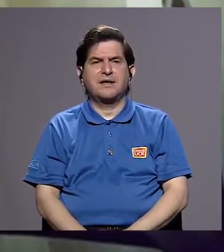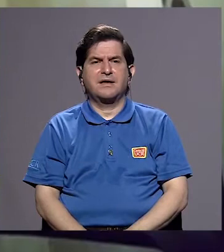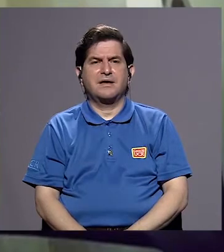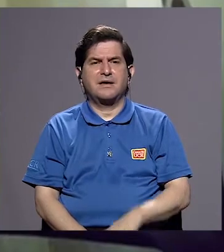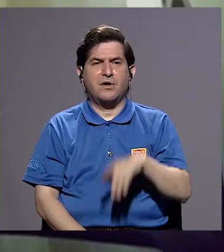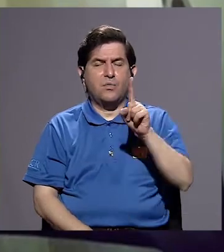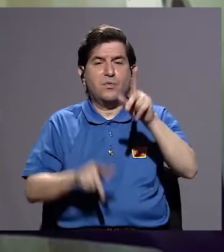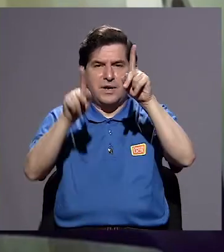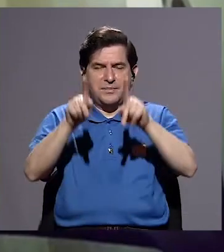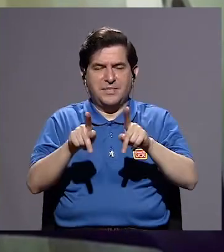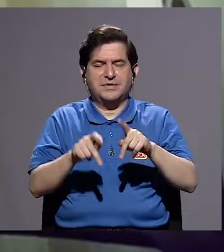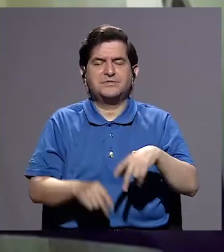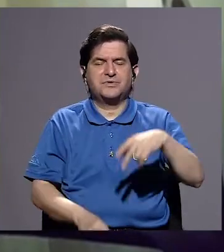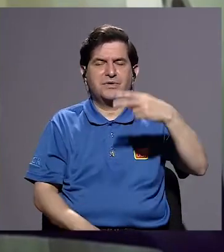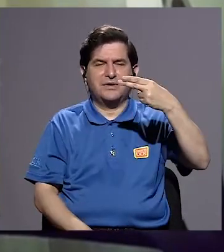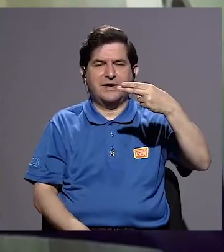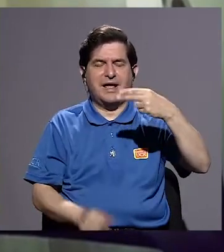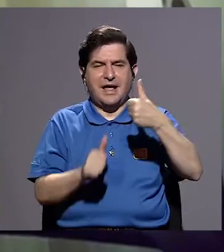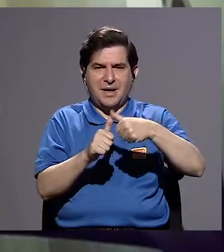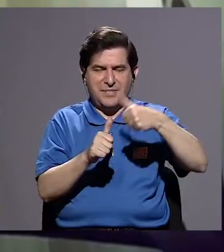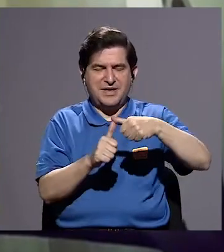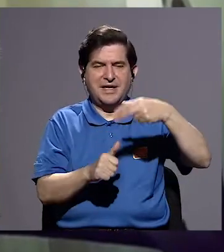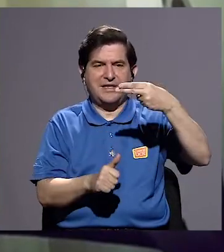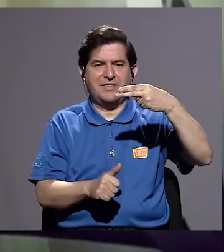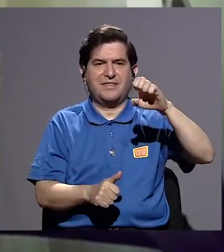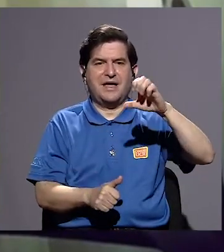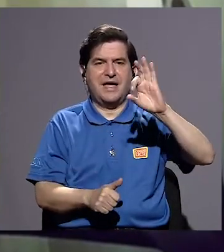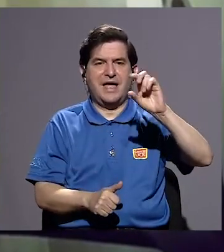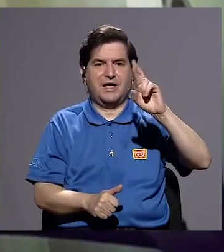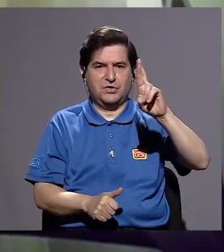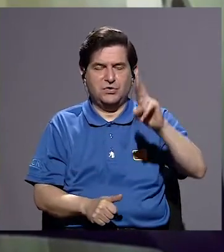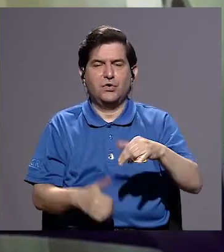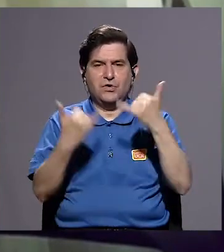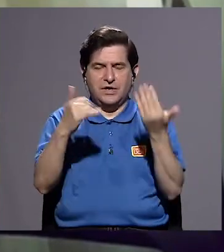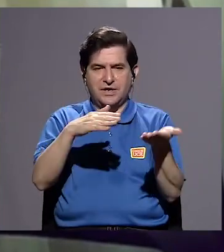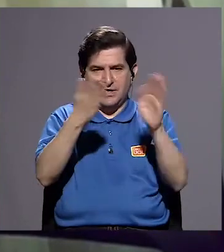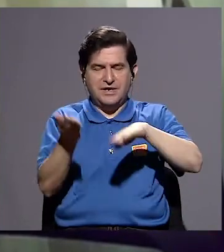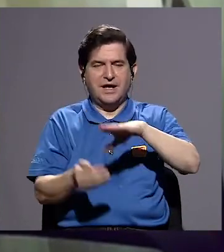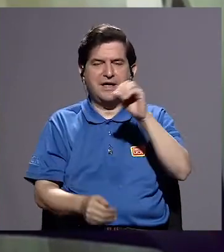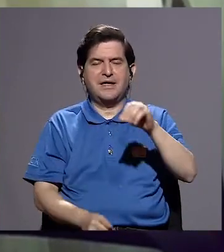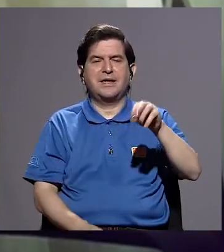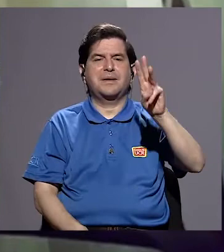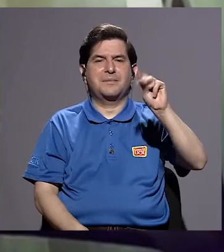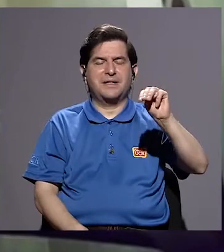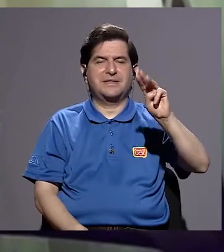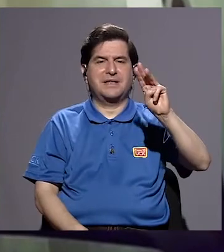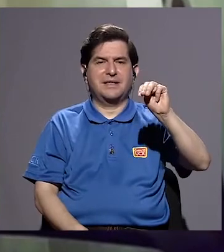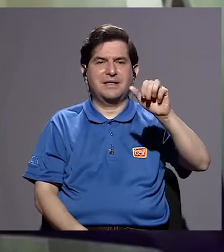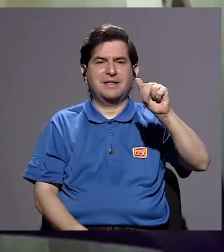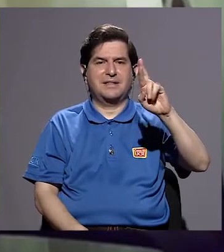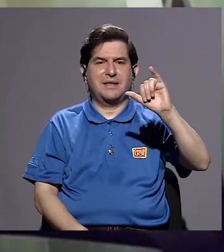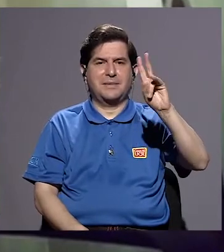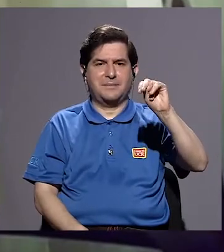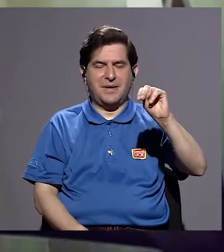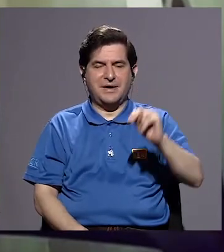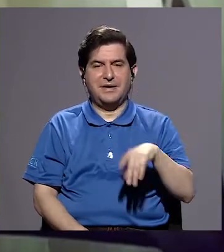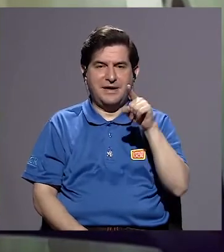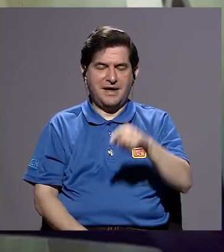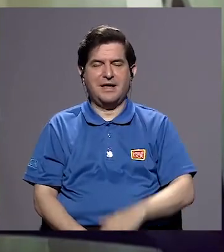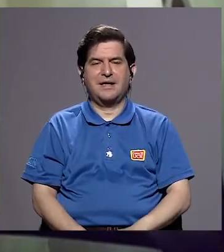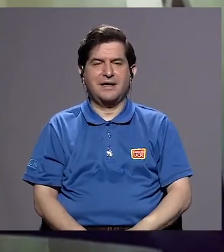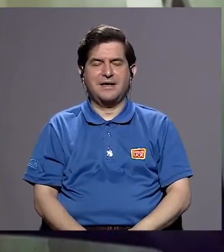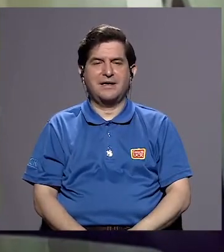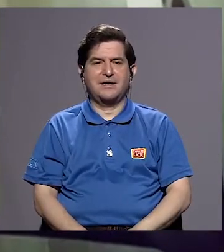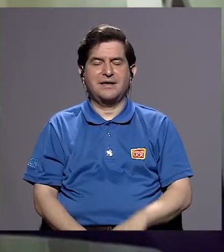que Dios la tenga en la gloria, y doña Matilde Marín, doña Matilde Marín, que fue gobernadora